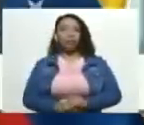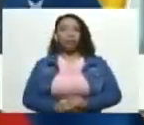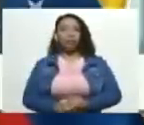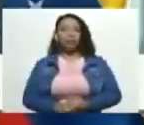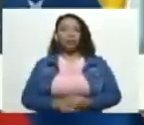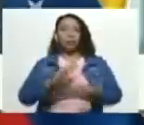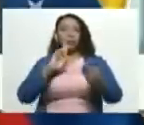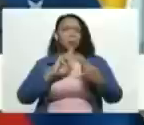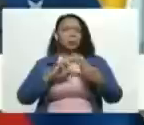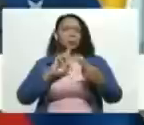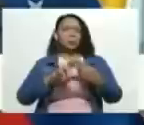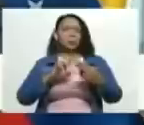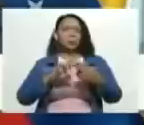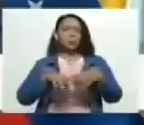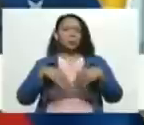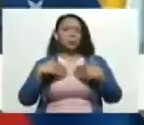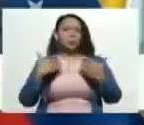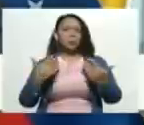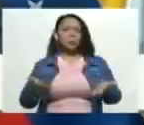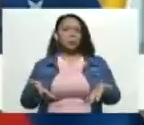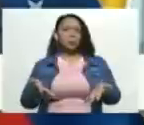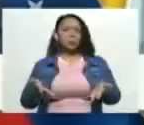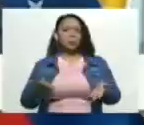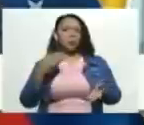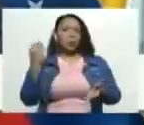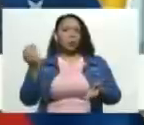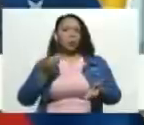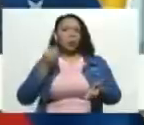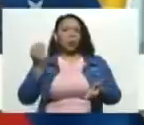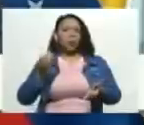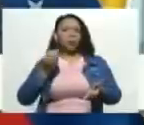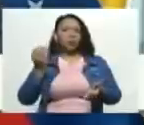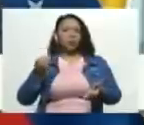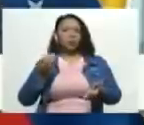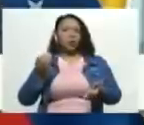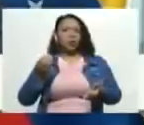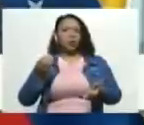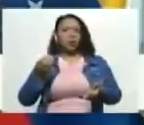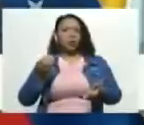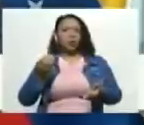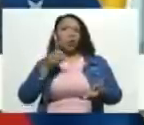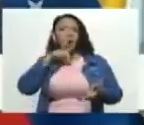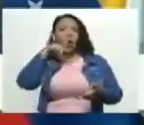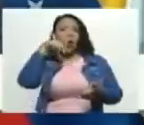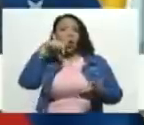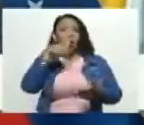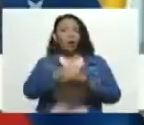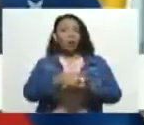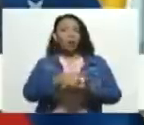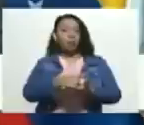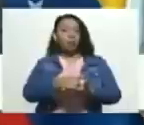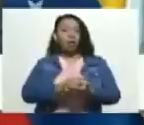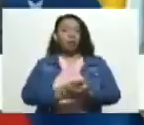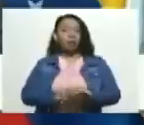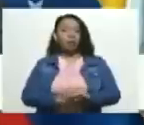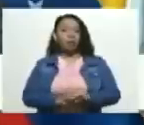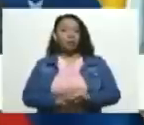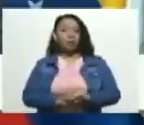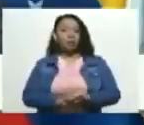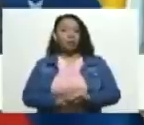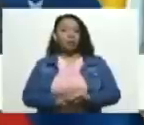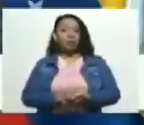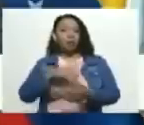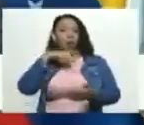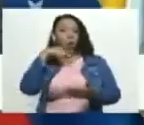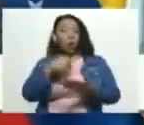conocido como el innombrable, el innombrable,